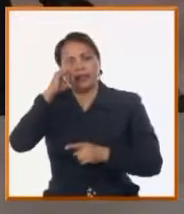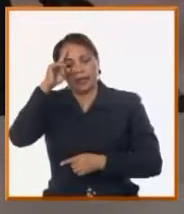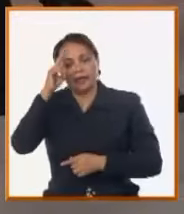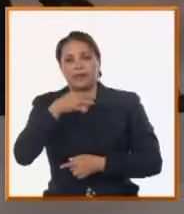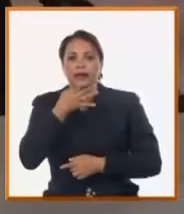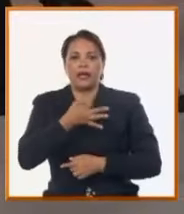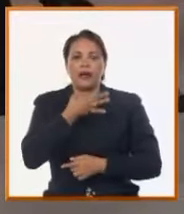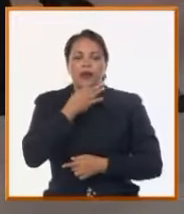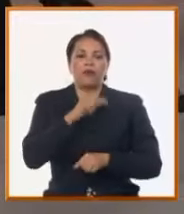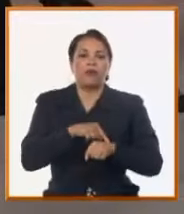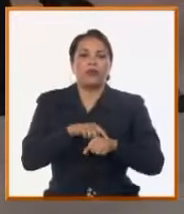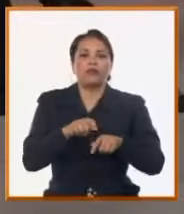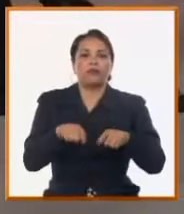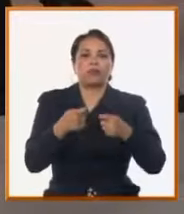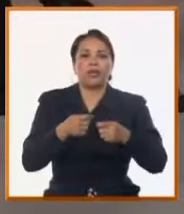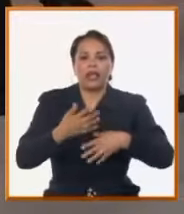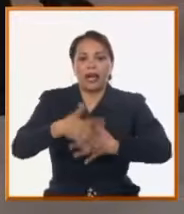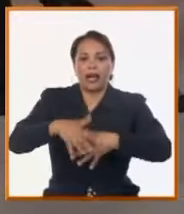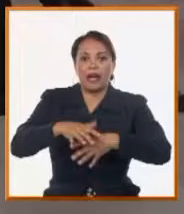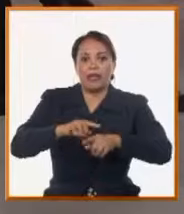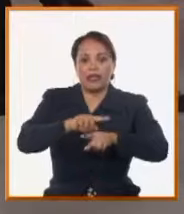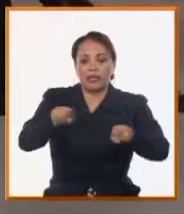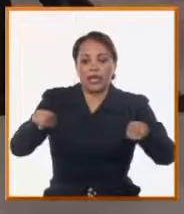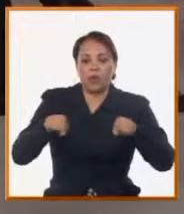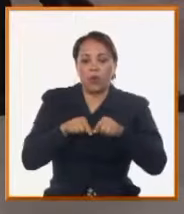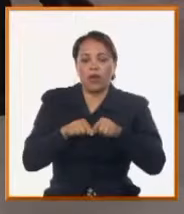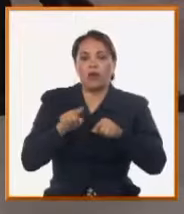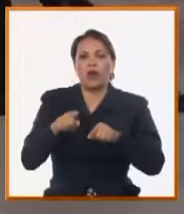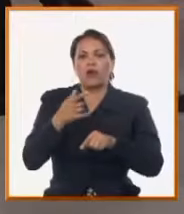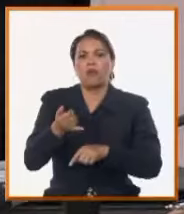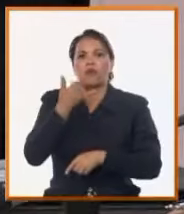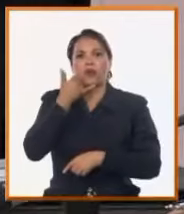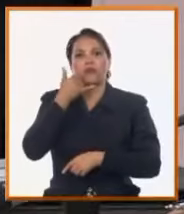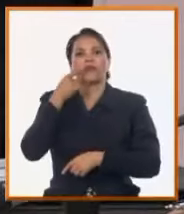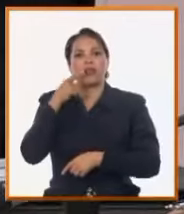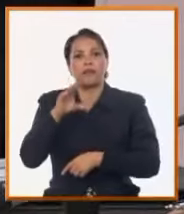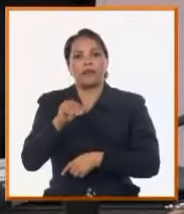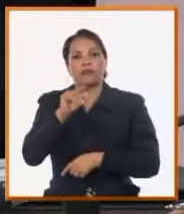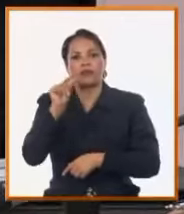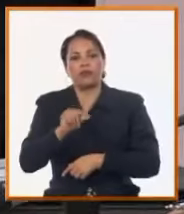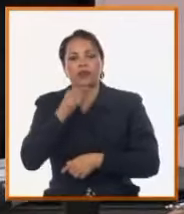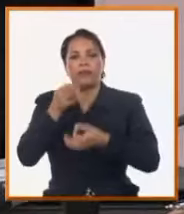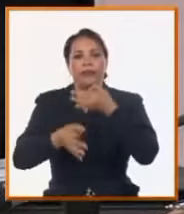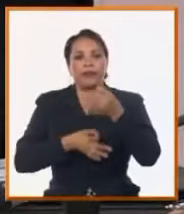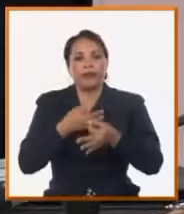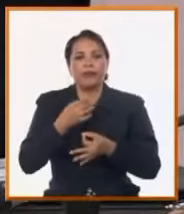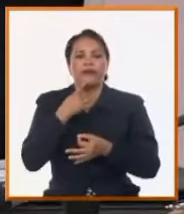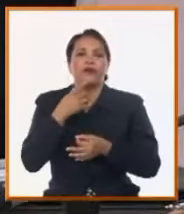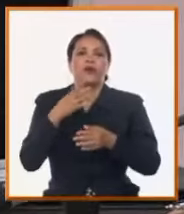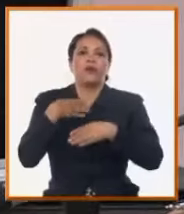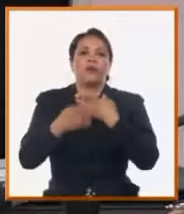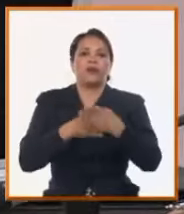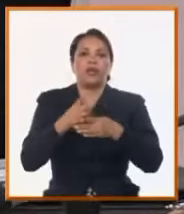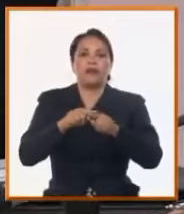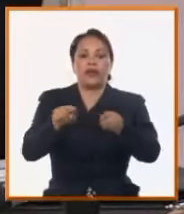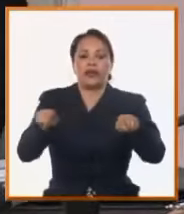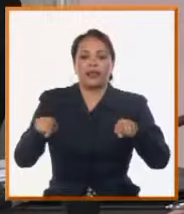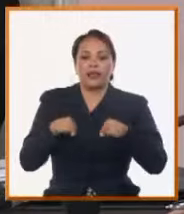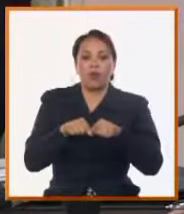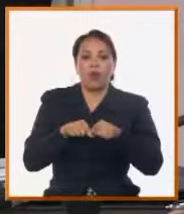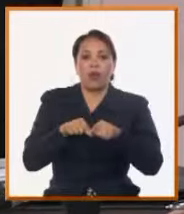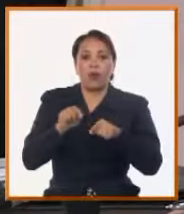romper calle, y después pues lo repara, porque hablaba esta persona del casino deportivo, y había otras referencias de lugares donde no quedó bien